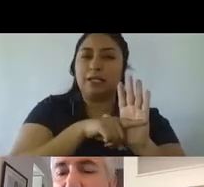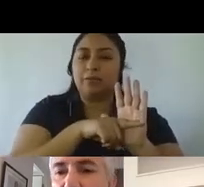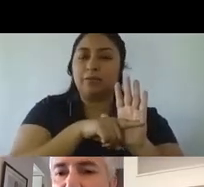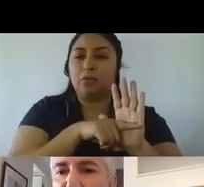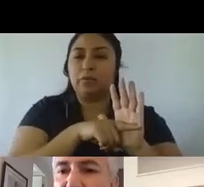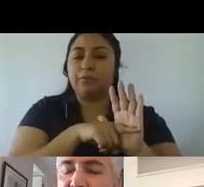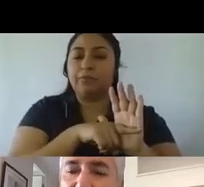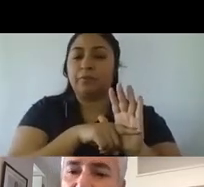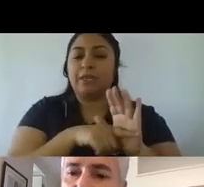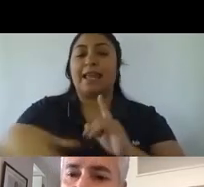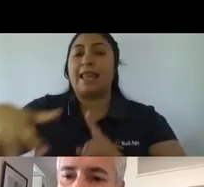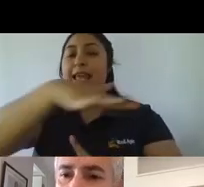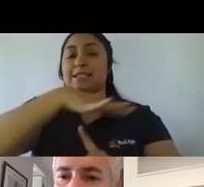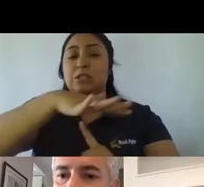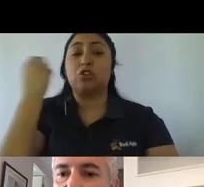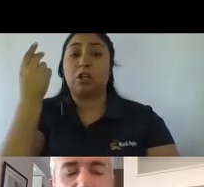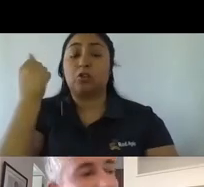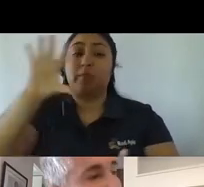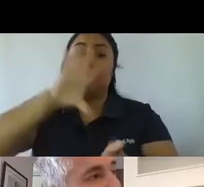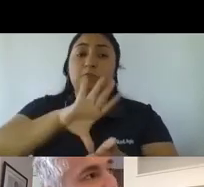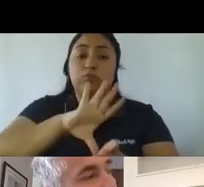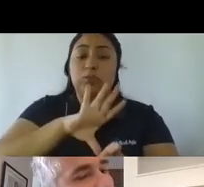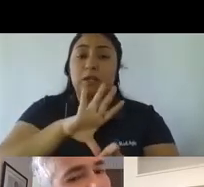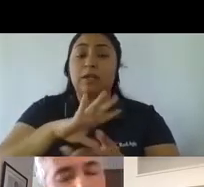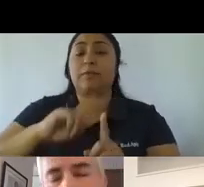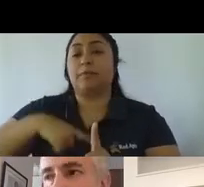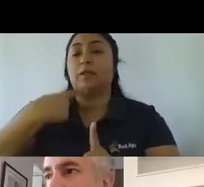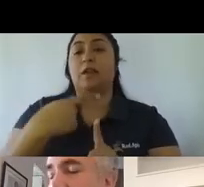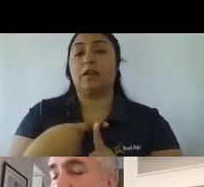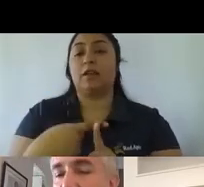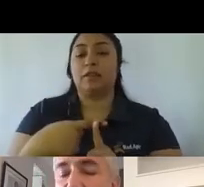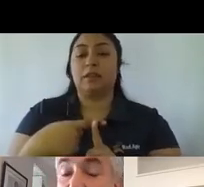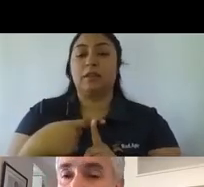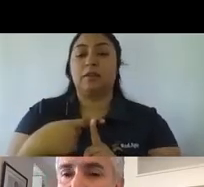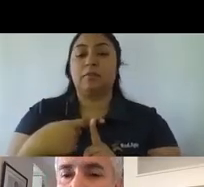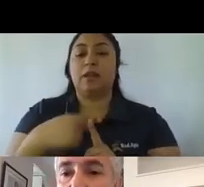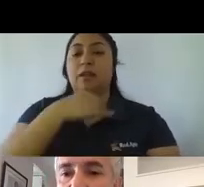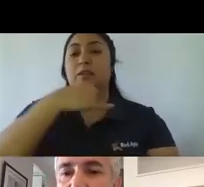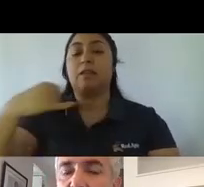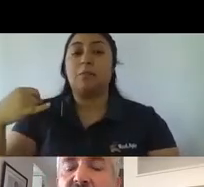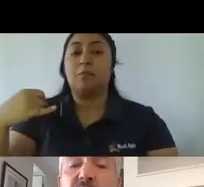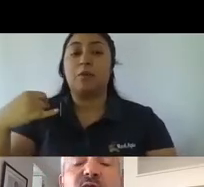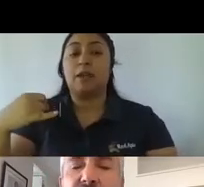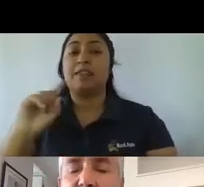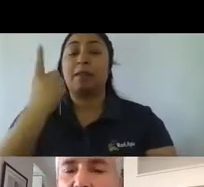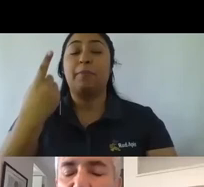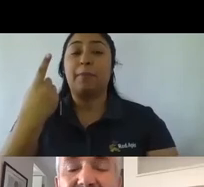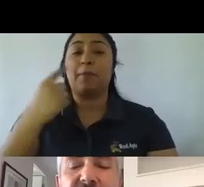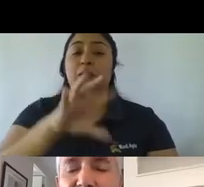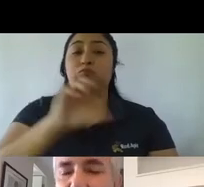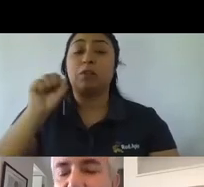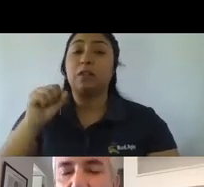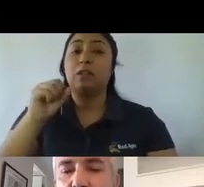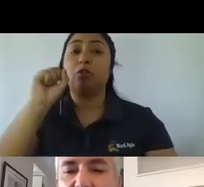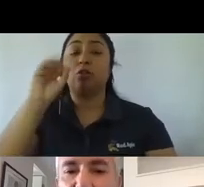de la situación económica del país, a pesar de que luego del retiro, del primer retiro del 10%, hemos visto o hemos